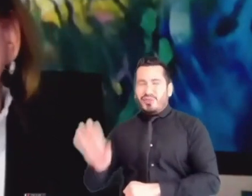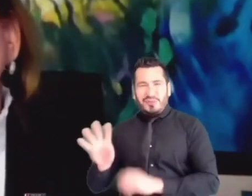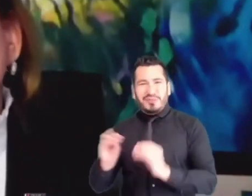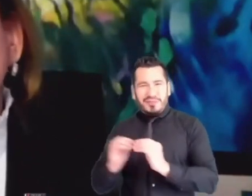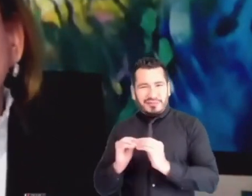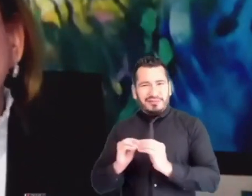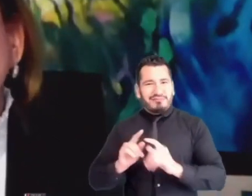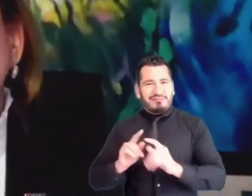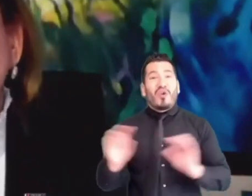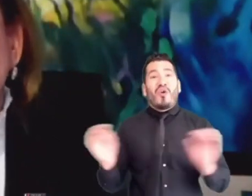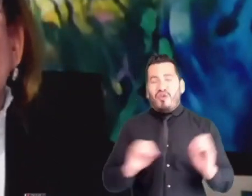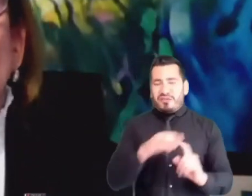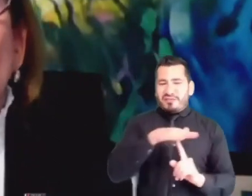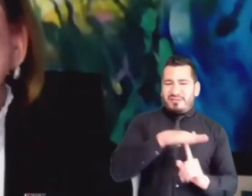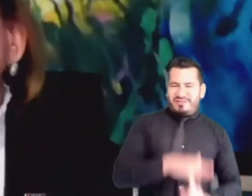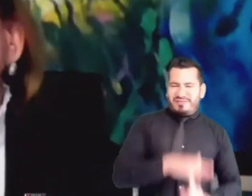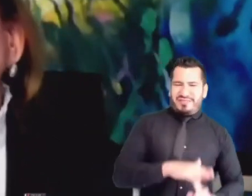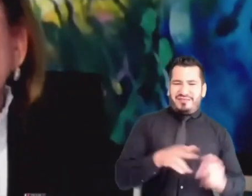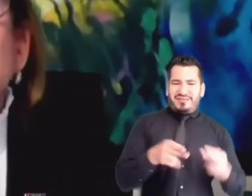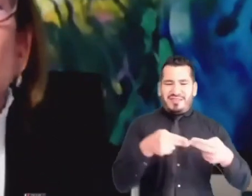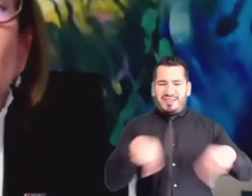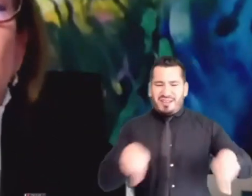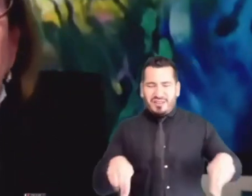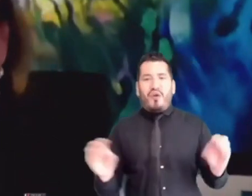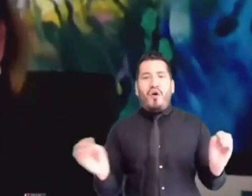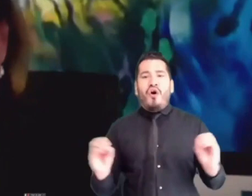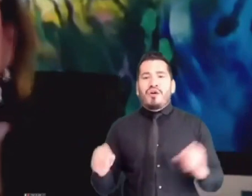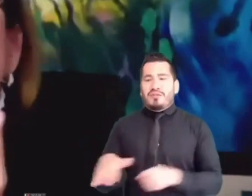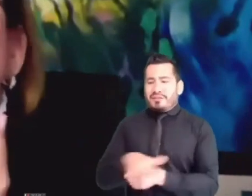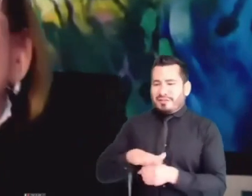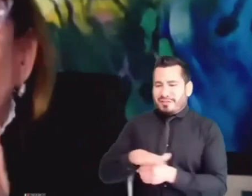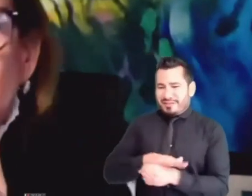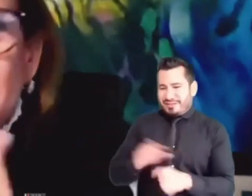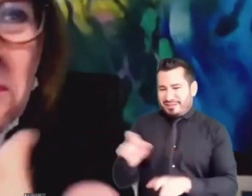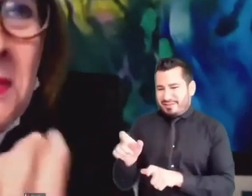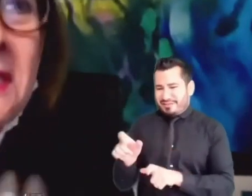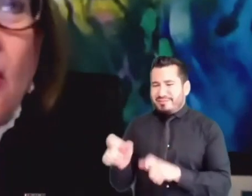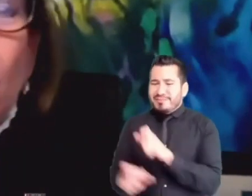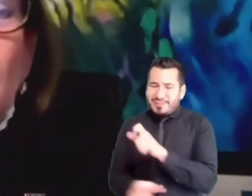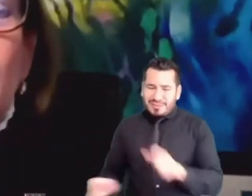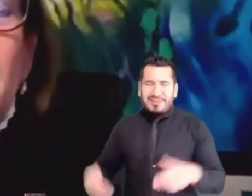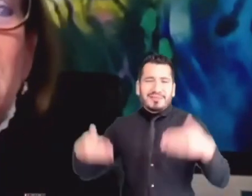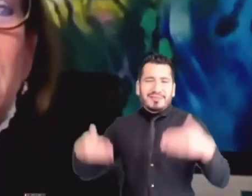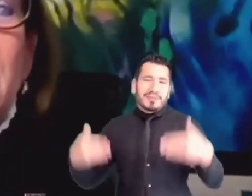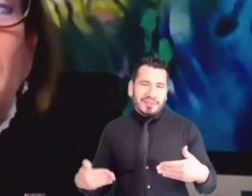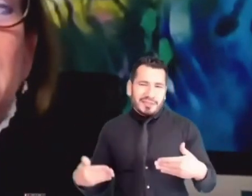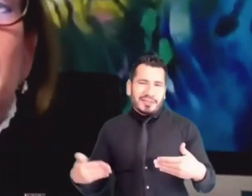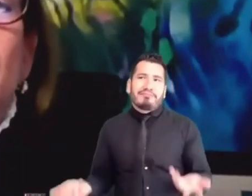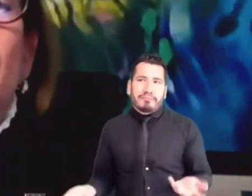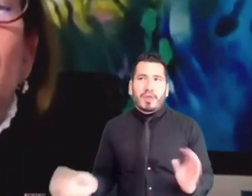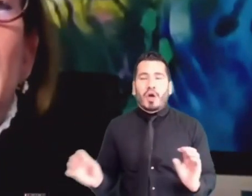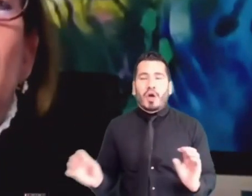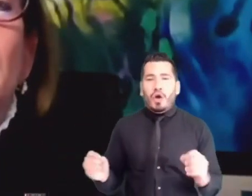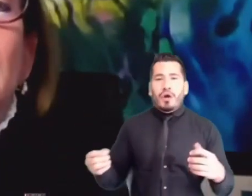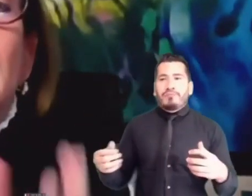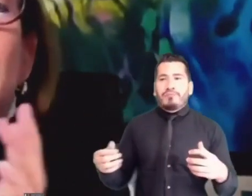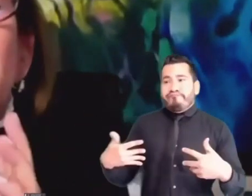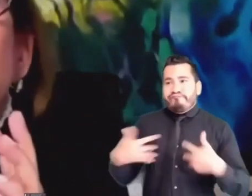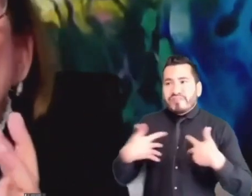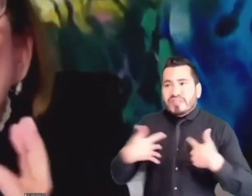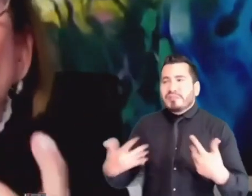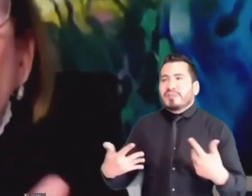discriminación de género o por las personas en situación de discapacidad. Incluso por víctimas de desplazamiento forzado.